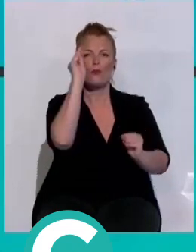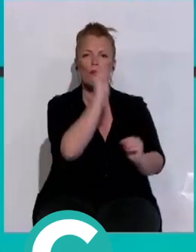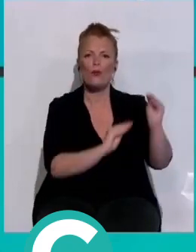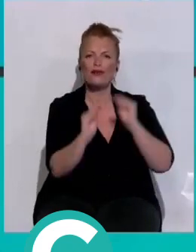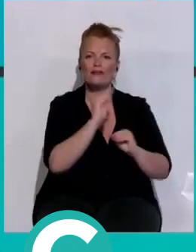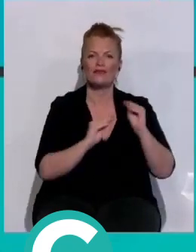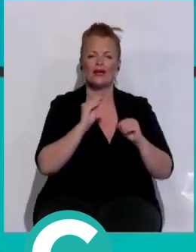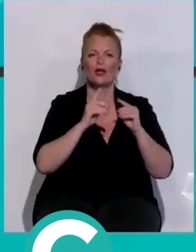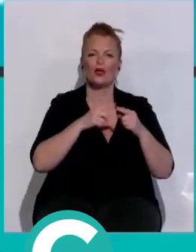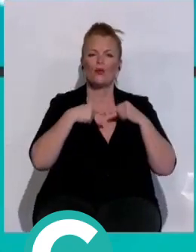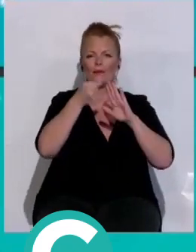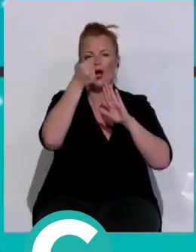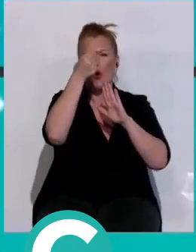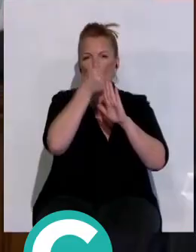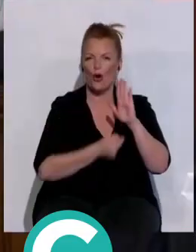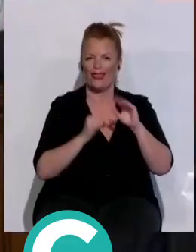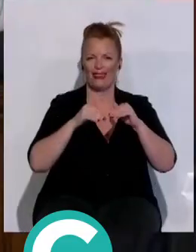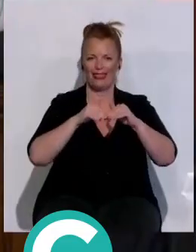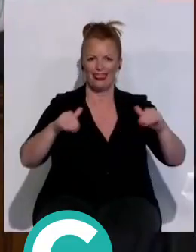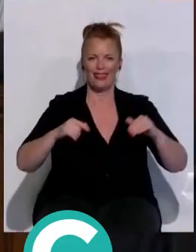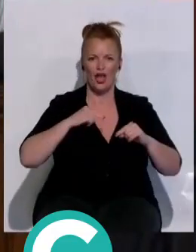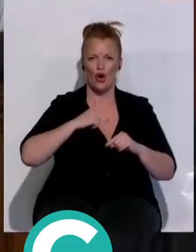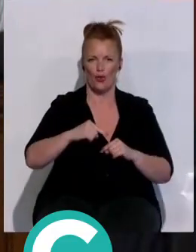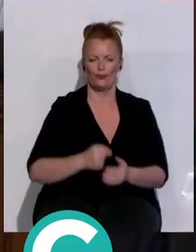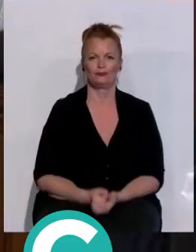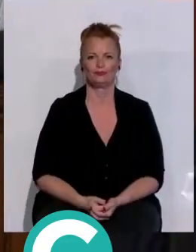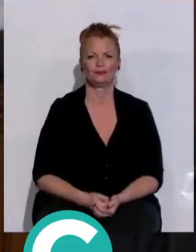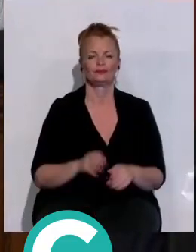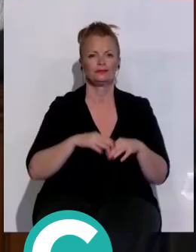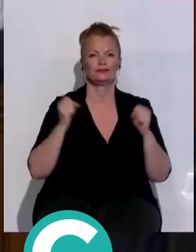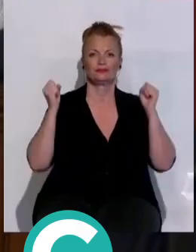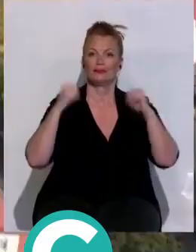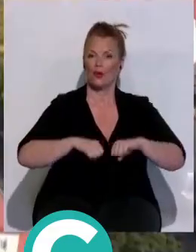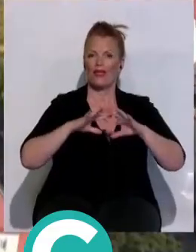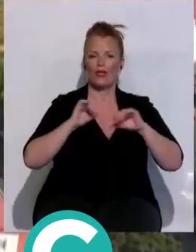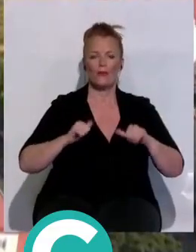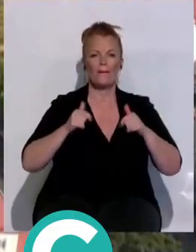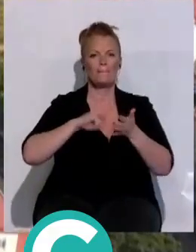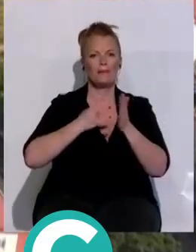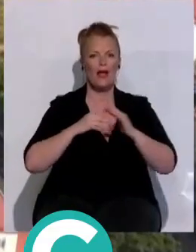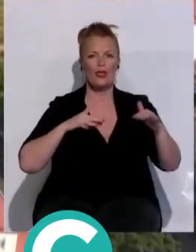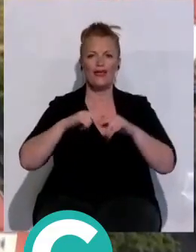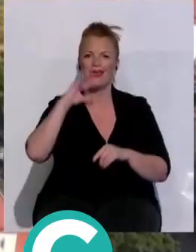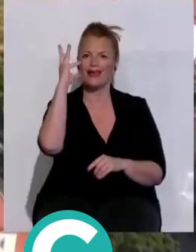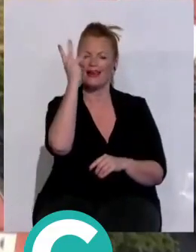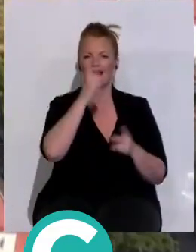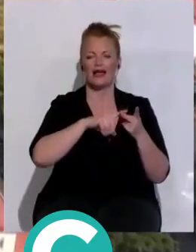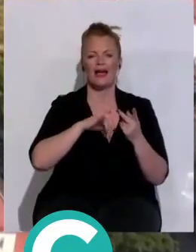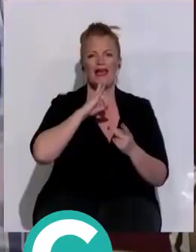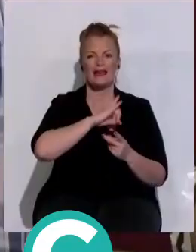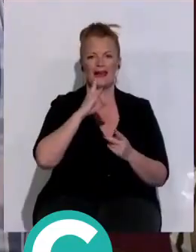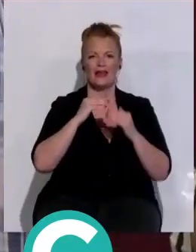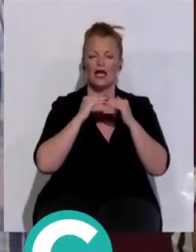la ordenanza de playas. El Ayuntamiento de Cádiz ha acordado la aprobación inicial del Plan de Acción por el Clima y la Energía Sostenible.